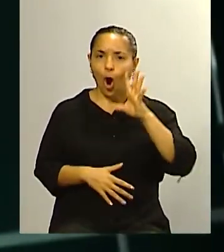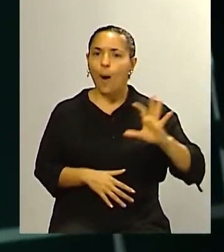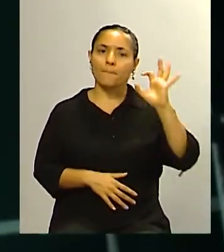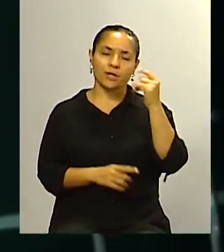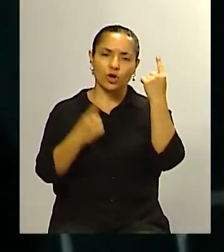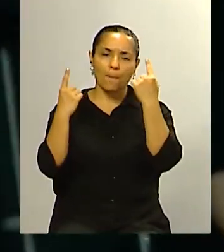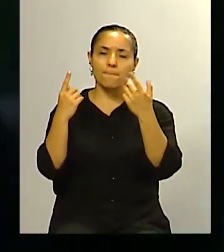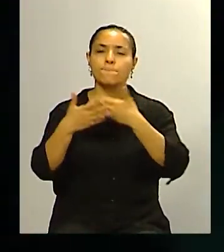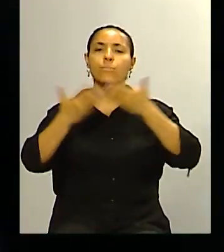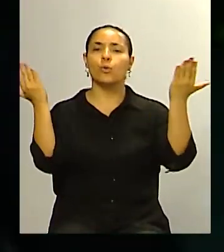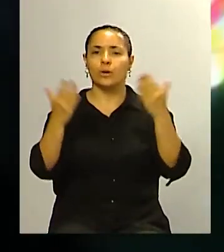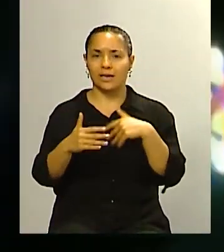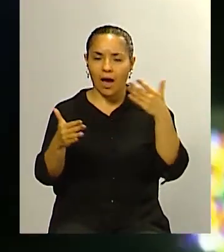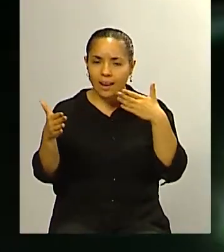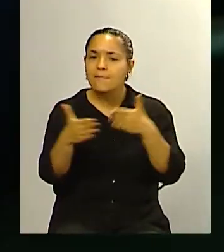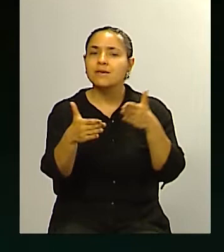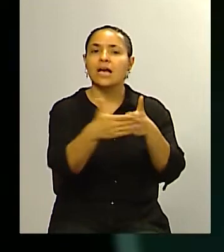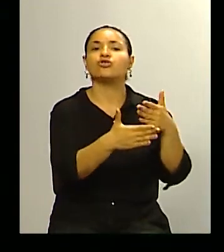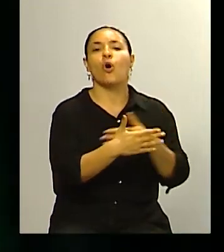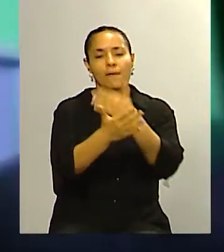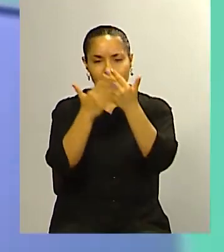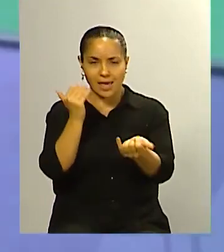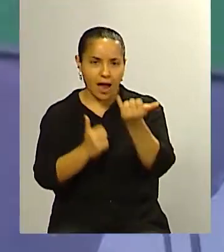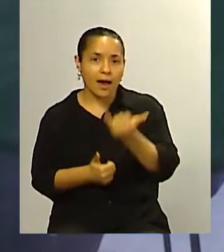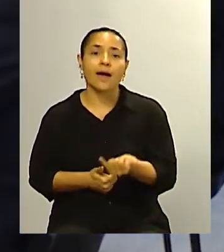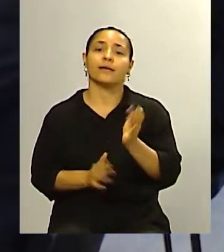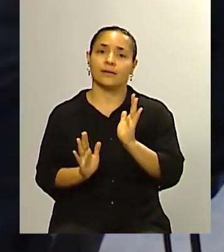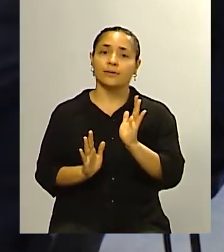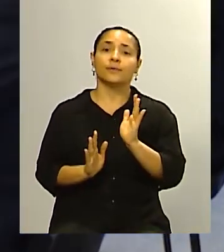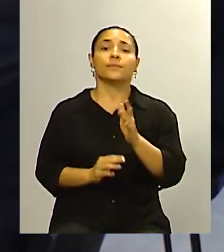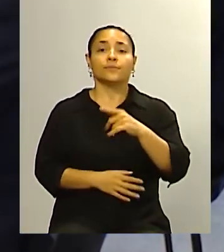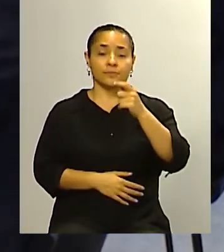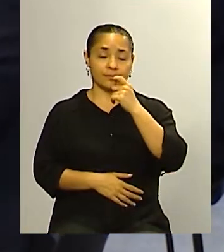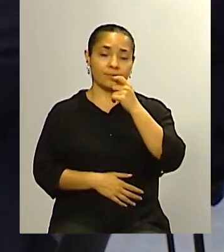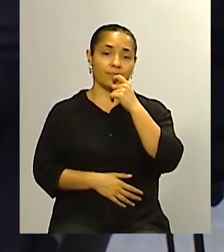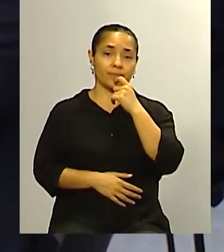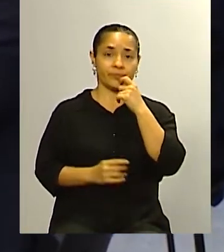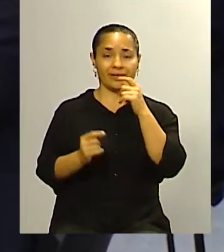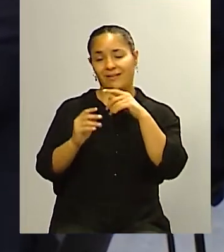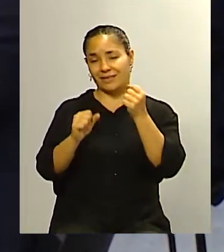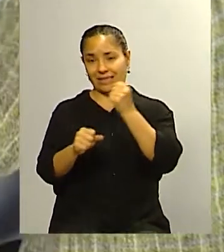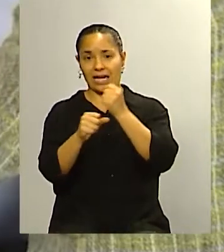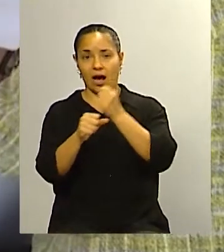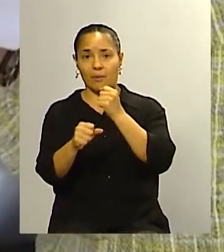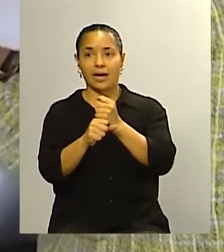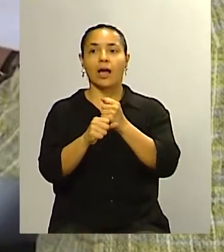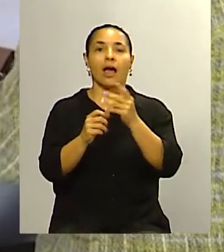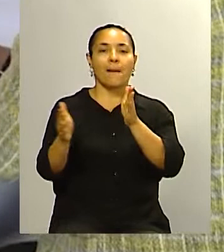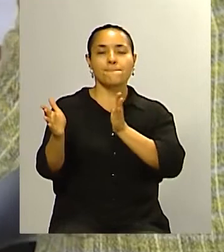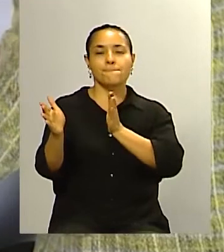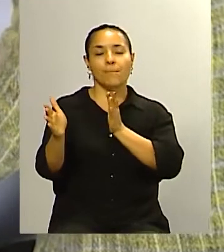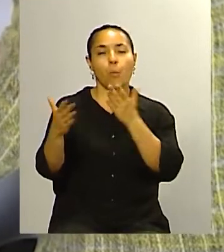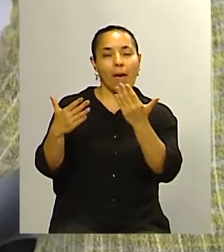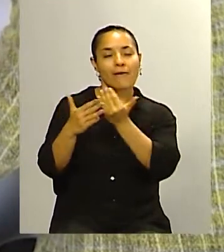que tienen limitaciones que tienen defectos para eso en términos metodológicos trabajamos con márgenes de error con nivel de